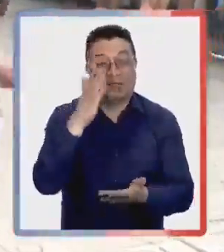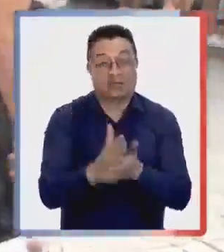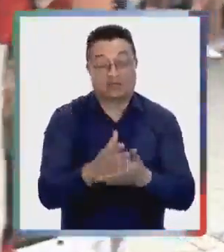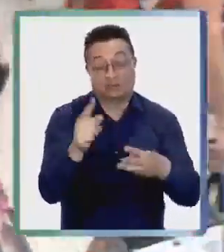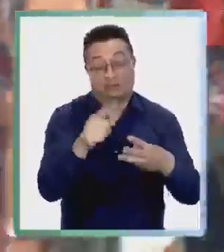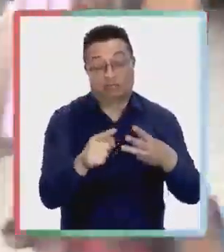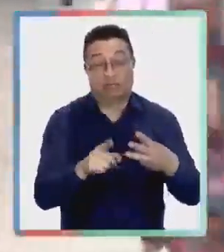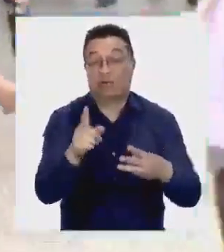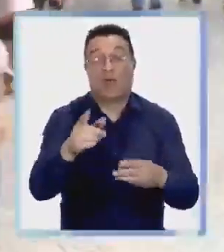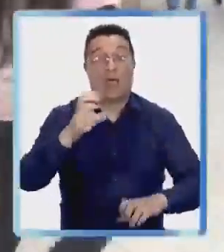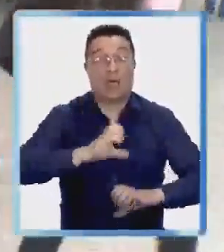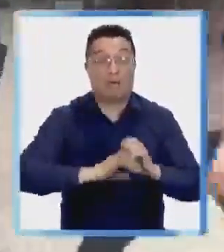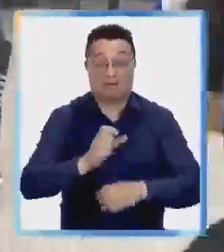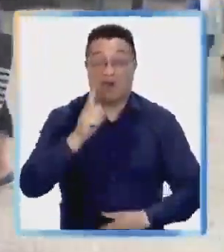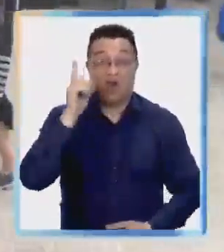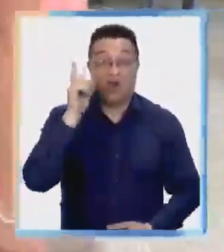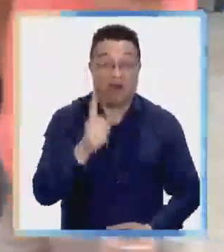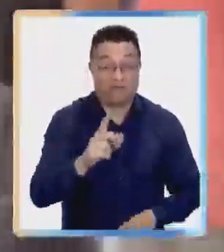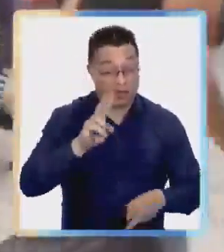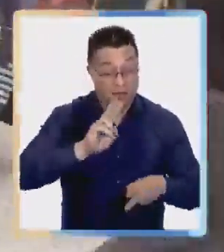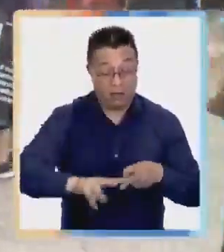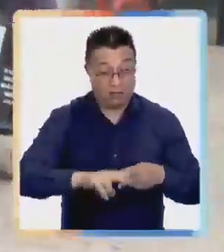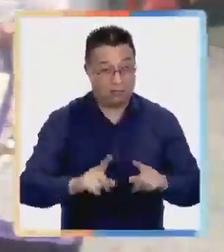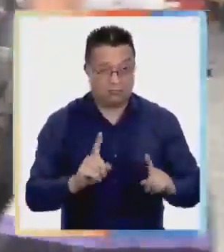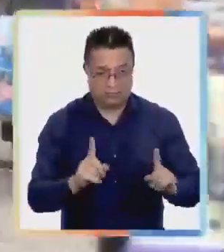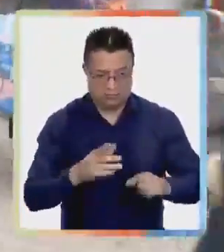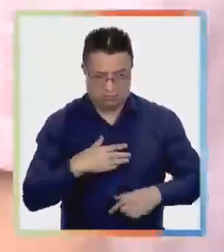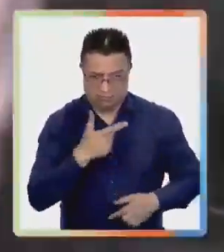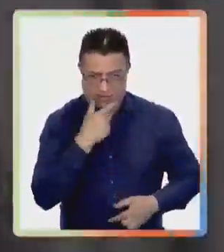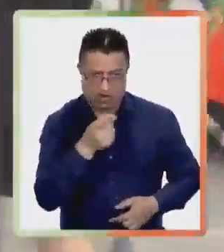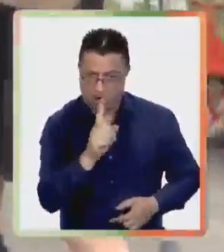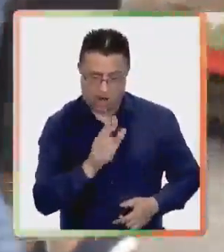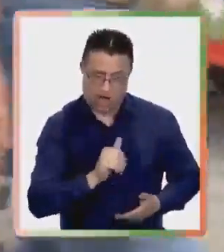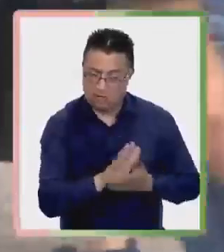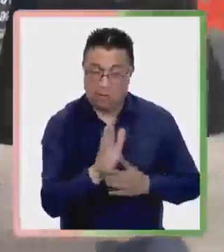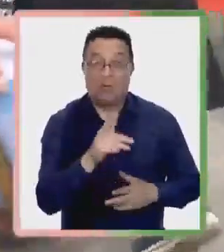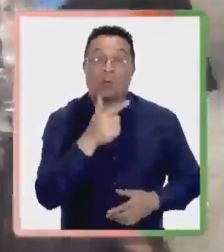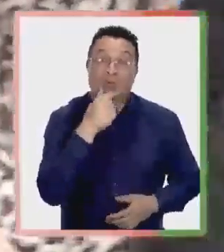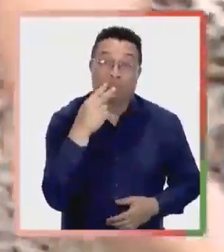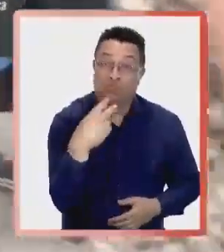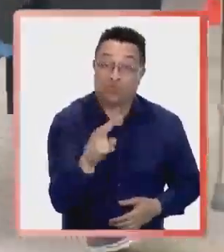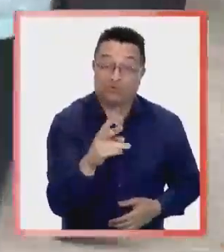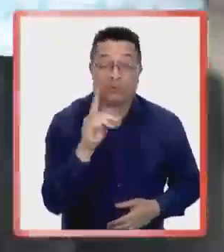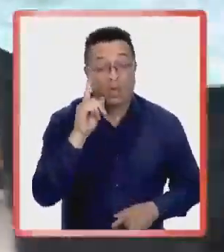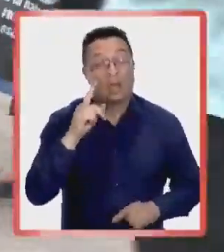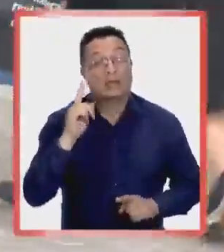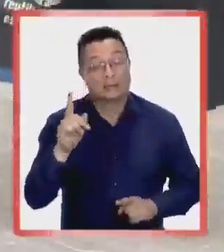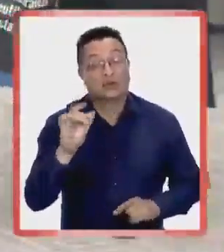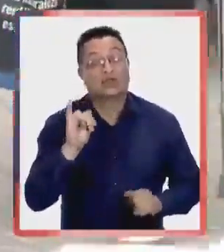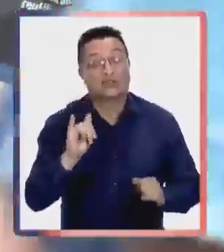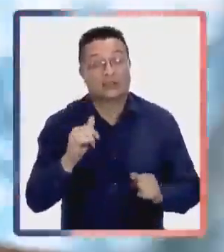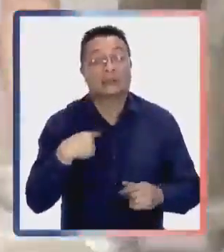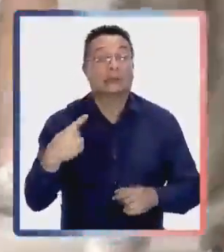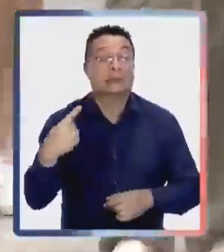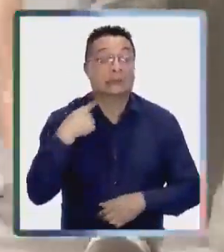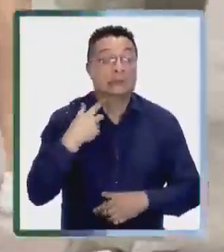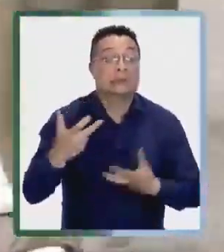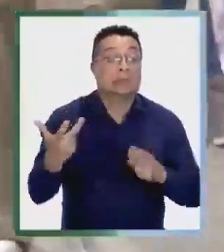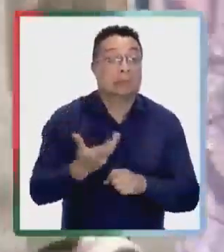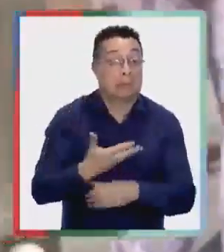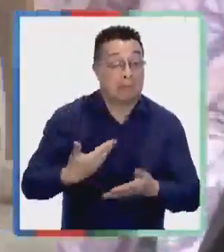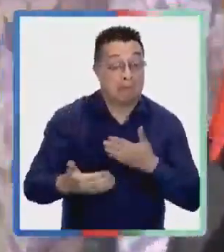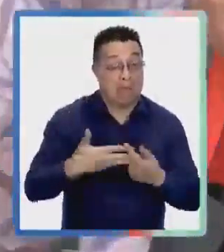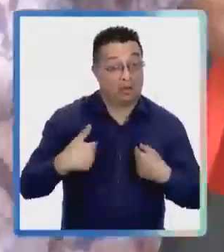cambio, devolución o reparación. Esto último es su decisión. No puede la empresa obligar a una reparación si el producto está